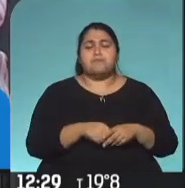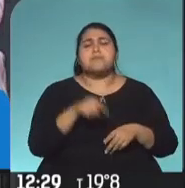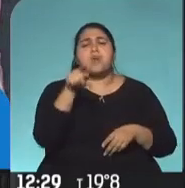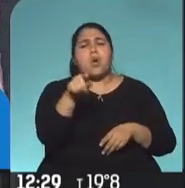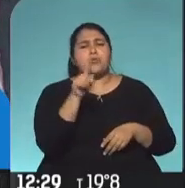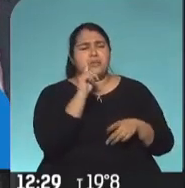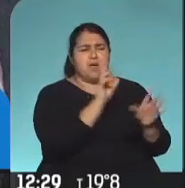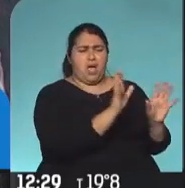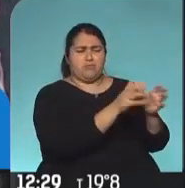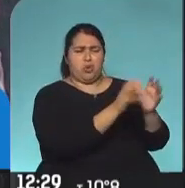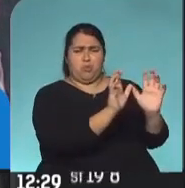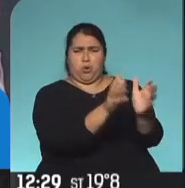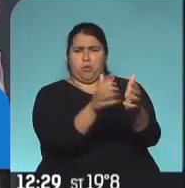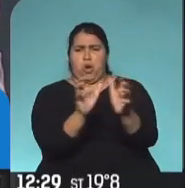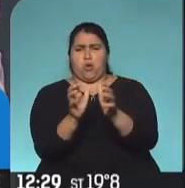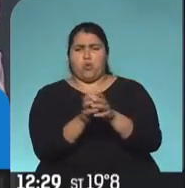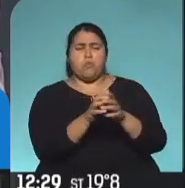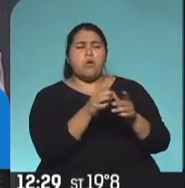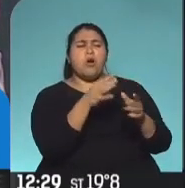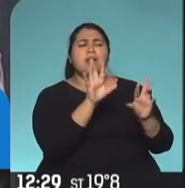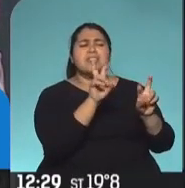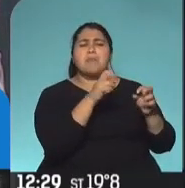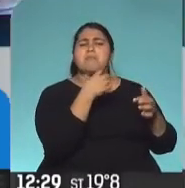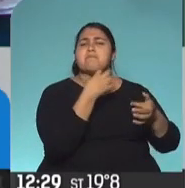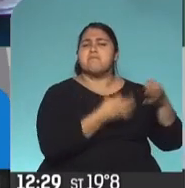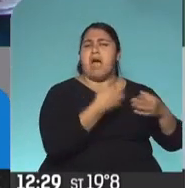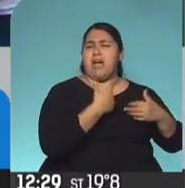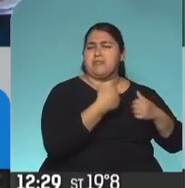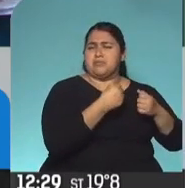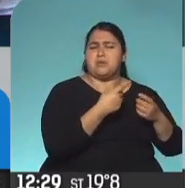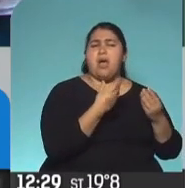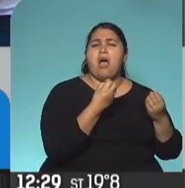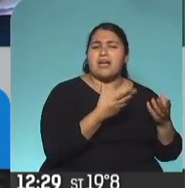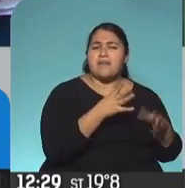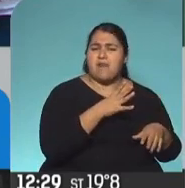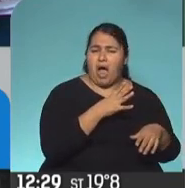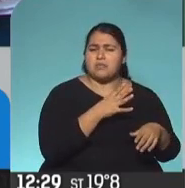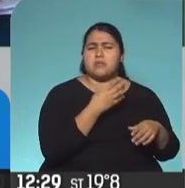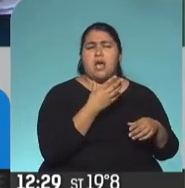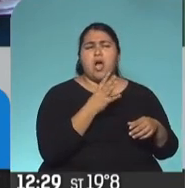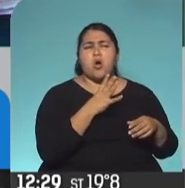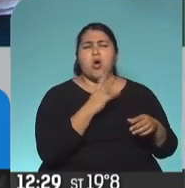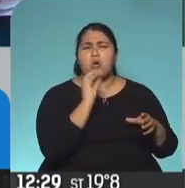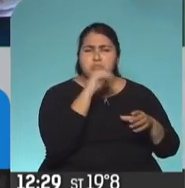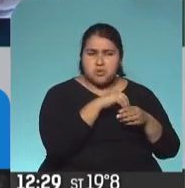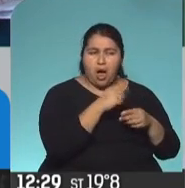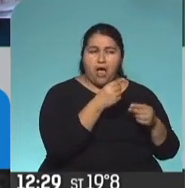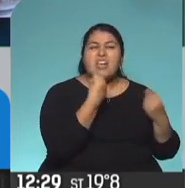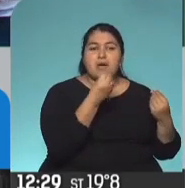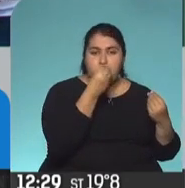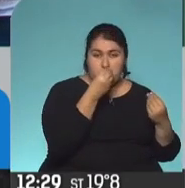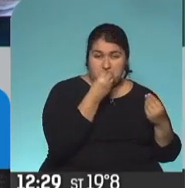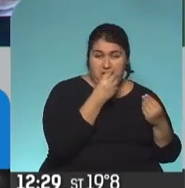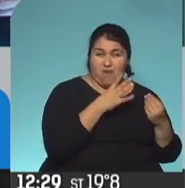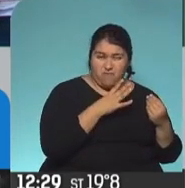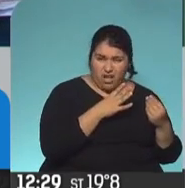en el valor nutricional de la canasta básica? ¿Qué falta? ¿Qué sobra? ¿Son los alimentos más baratos o menos ricos en